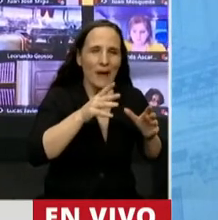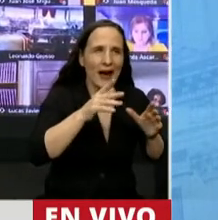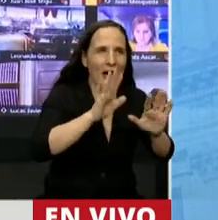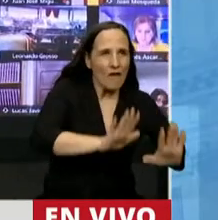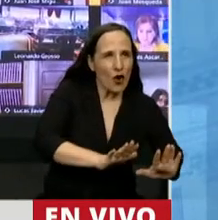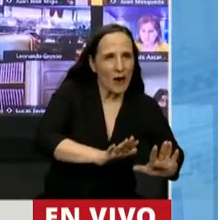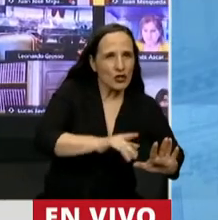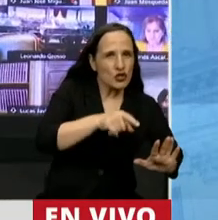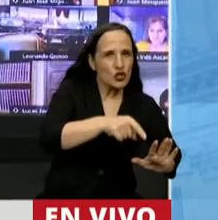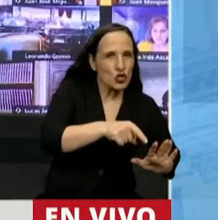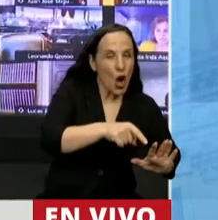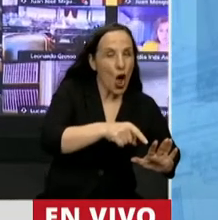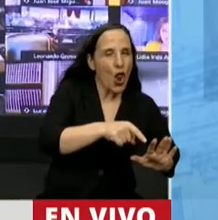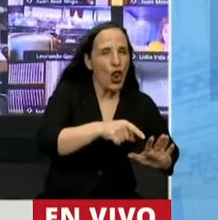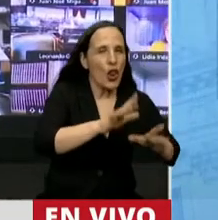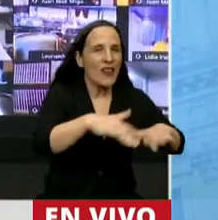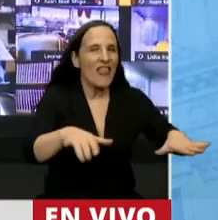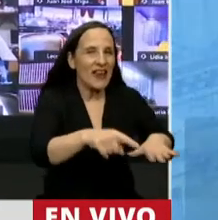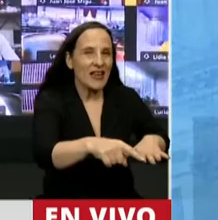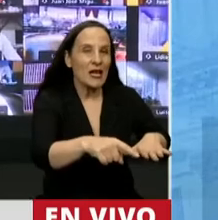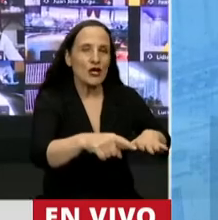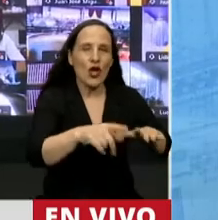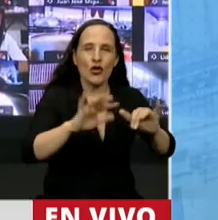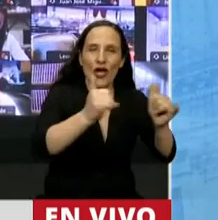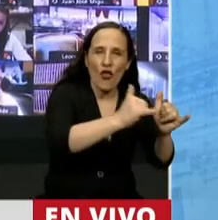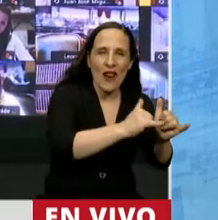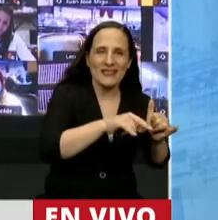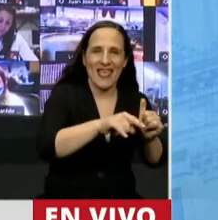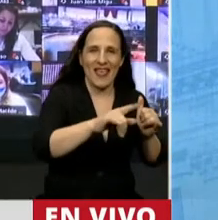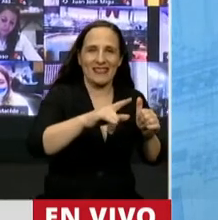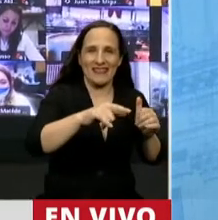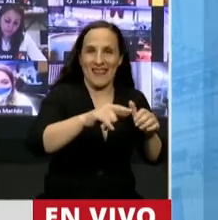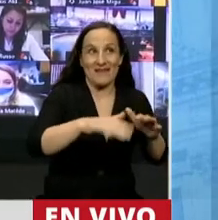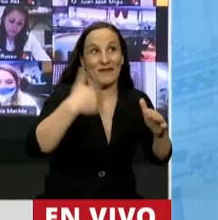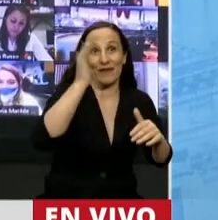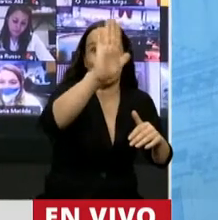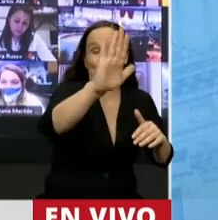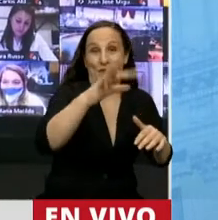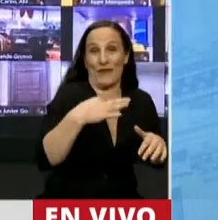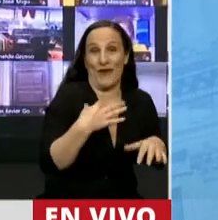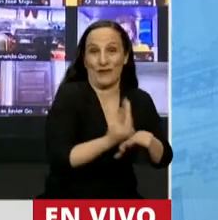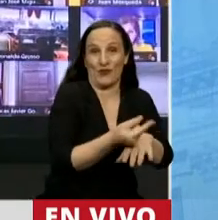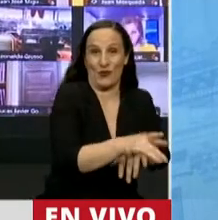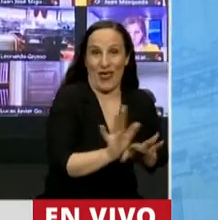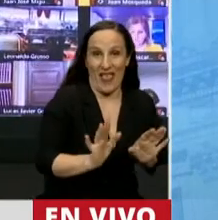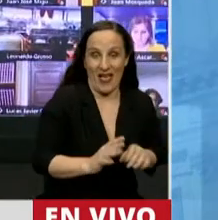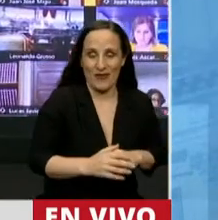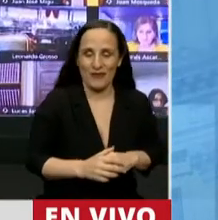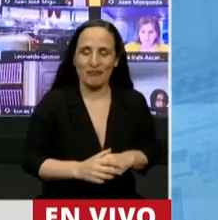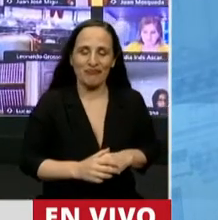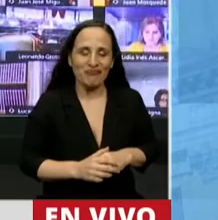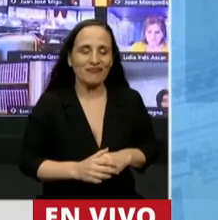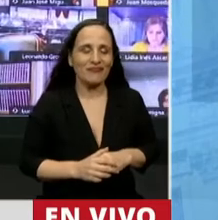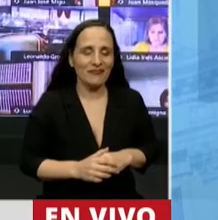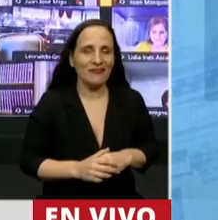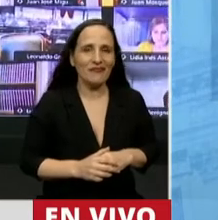definitiva a nuestros niños y a nuestros adolescentes, los futuros ciudadanos. Es una